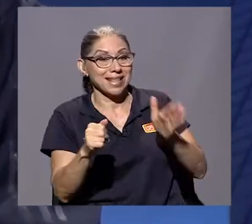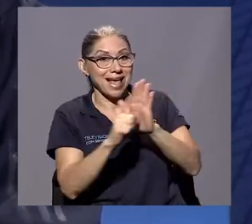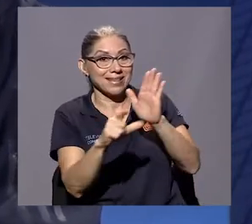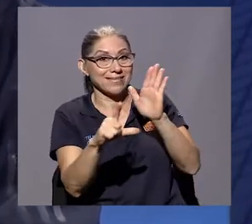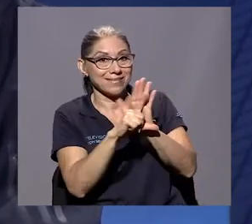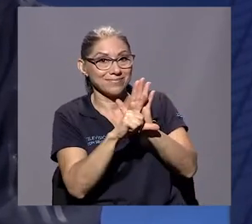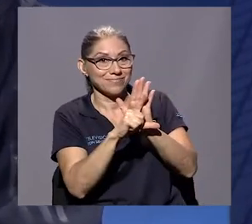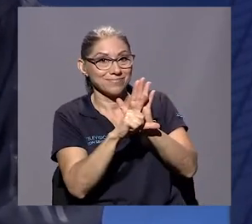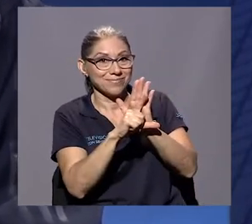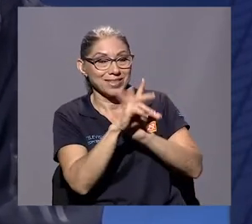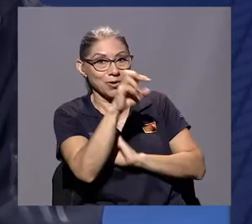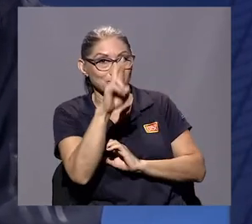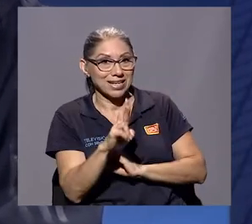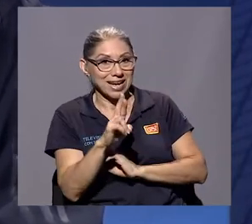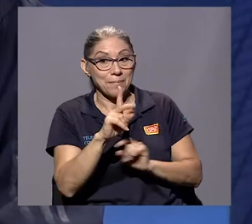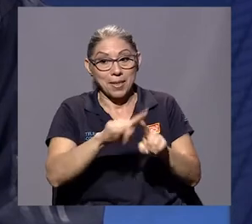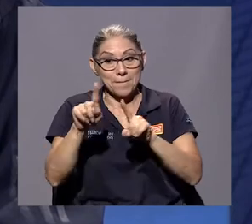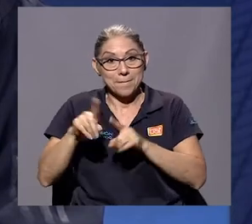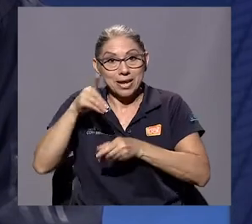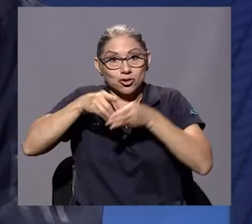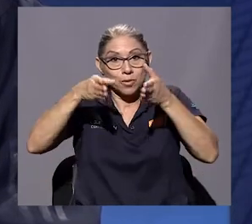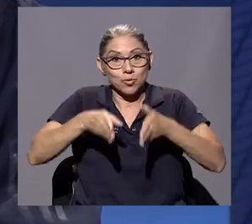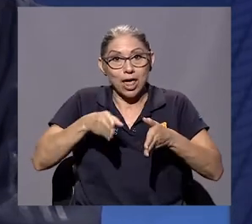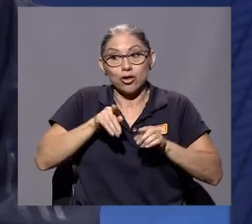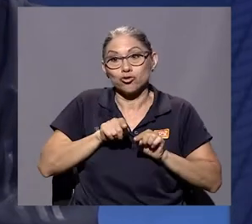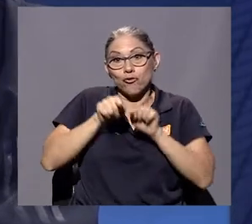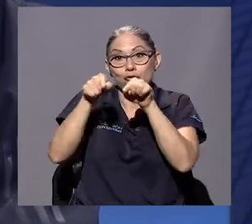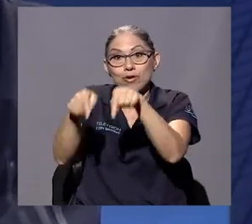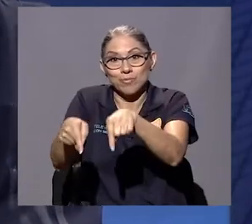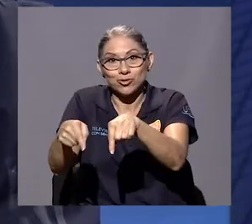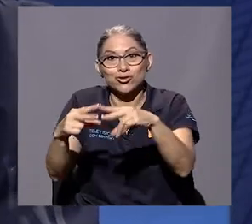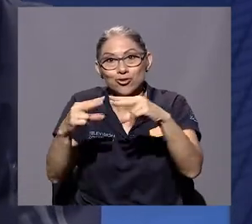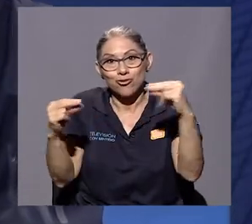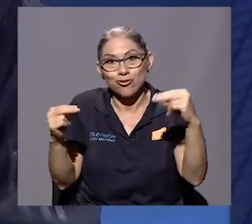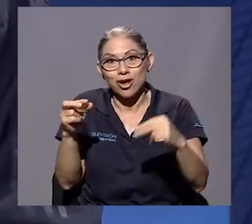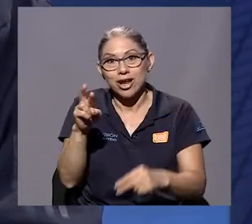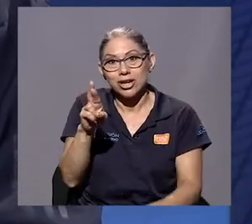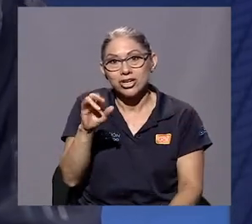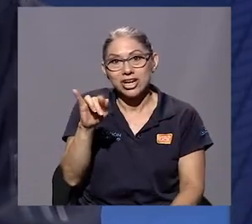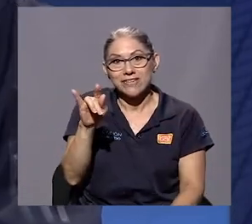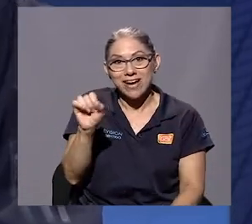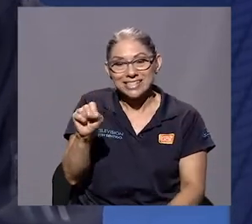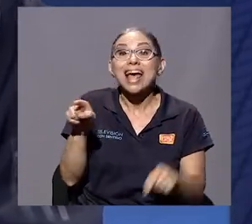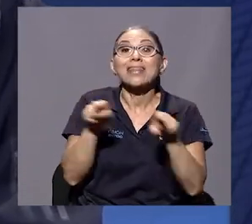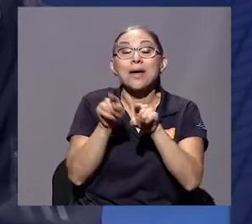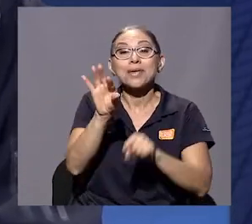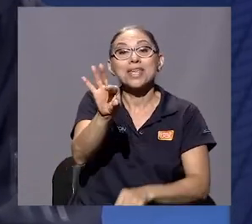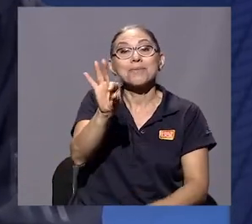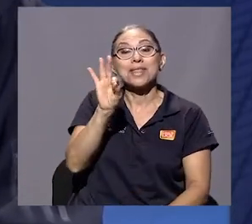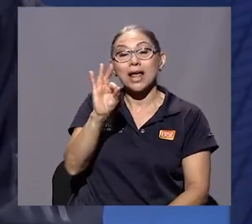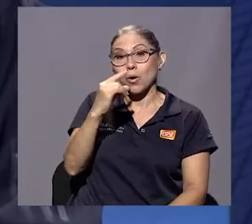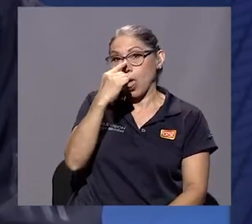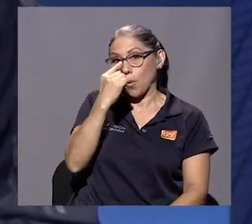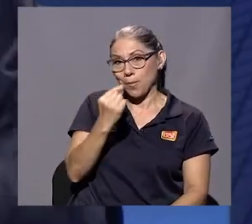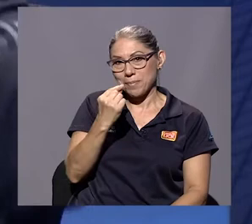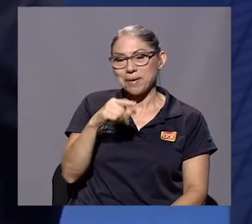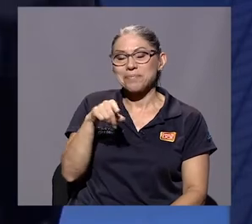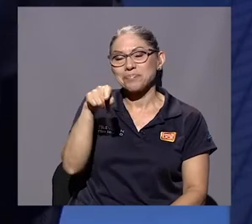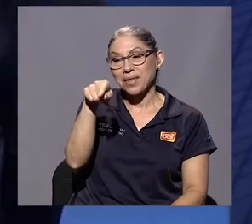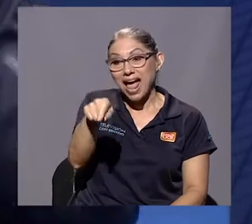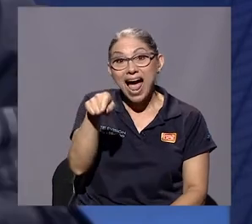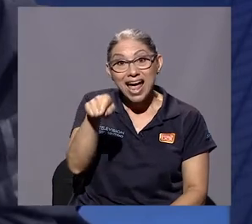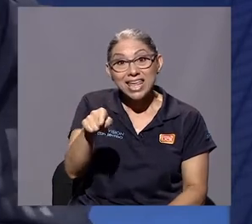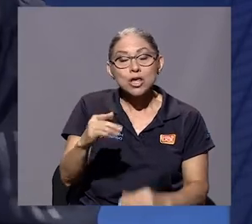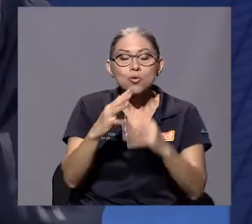Entonces, varios diputados fuimos a Rivas y también estaba Don Pepe invitado. Ahí se dio una misa